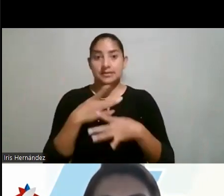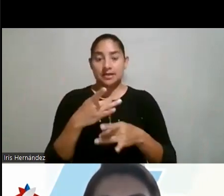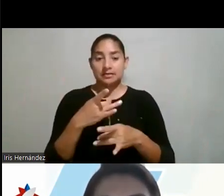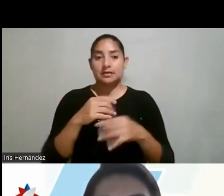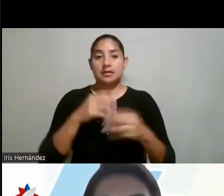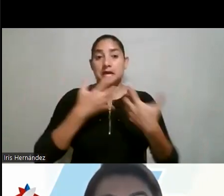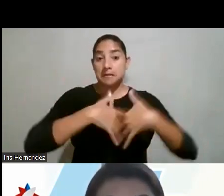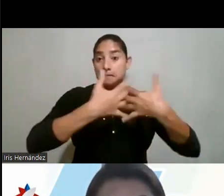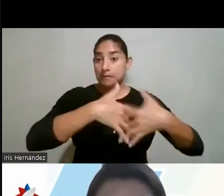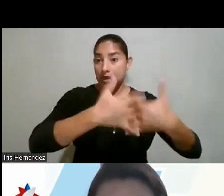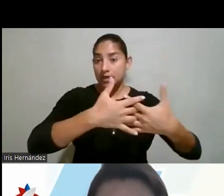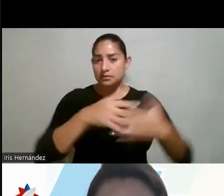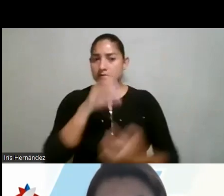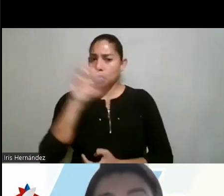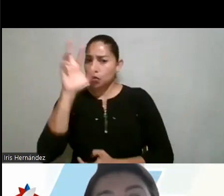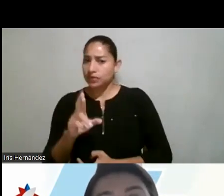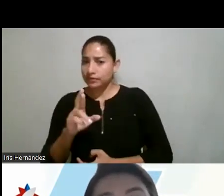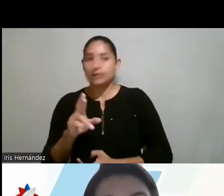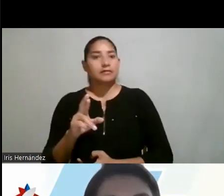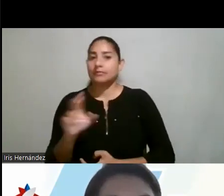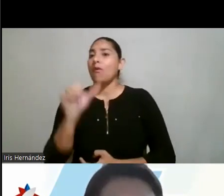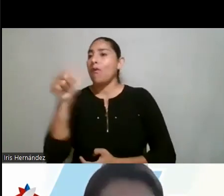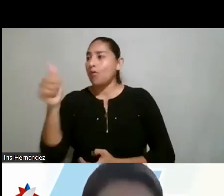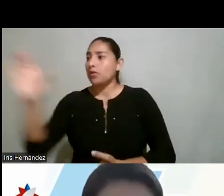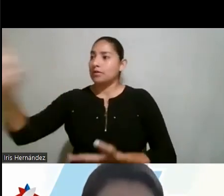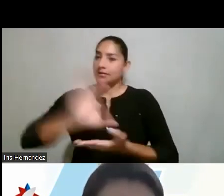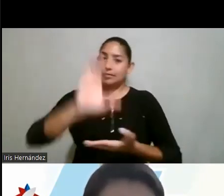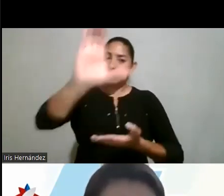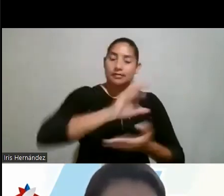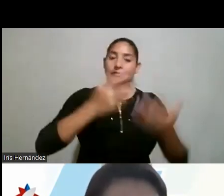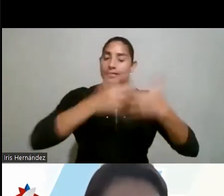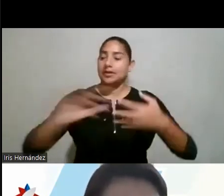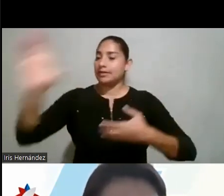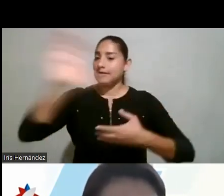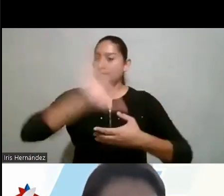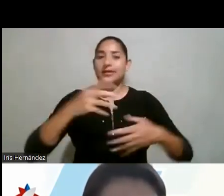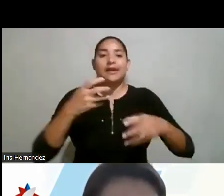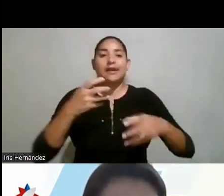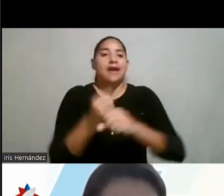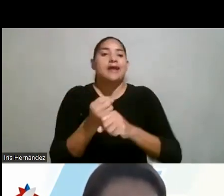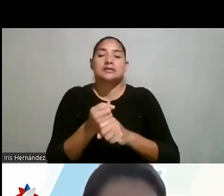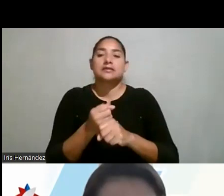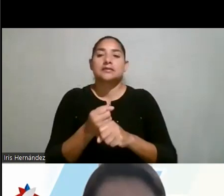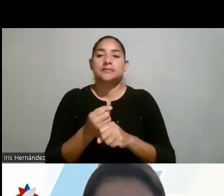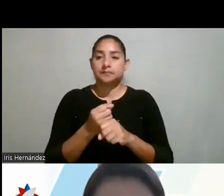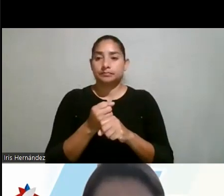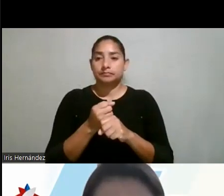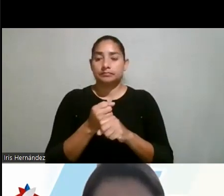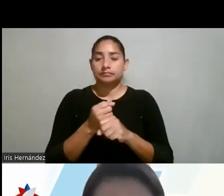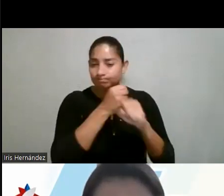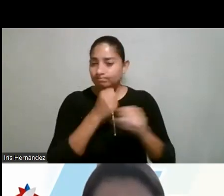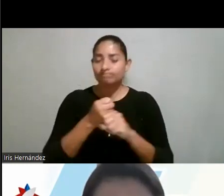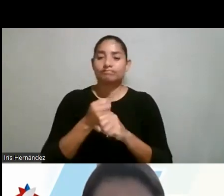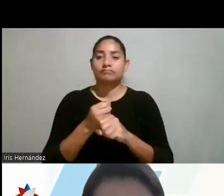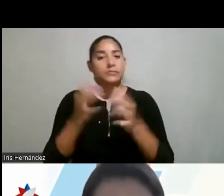empresas, no solamente costarricenses, sino también transnacionales, que generan una cantidad